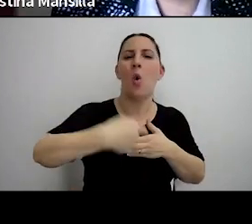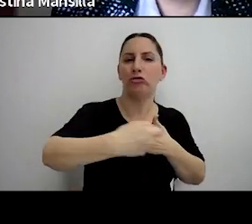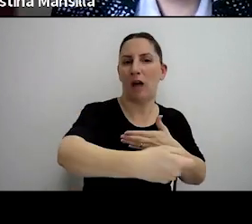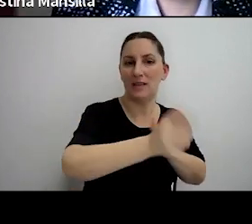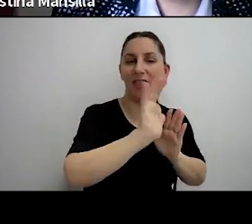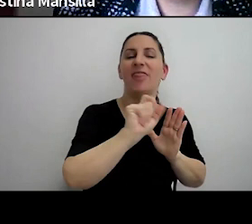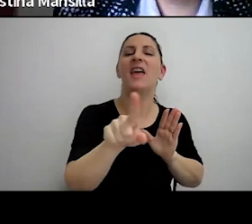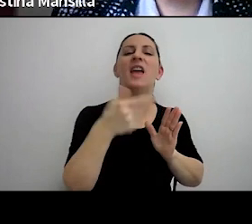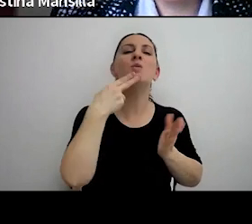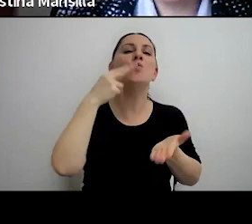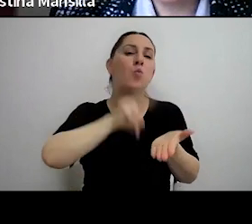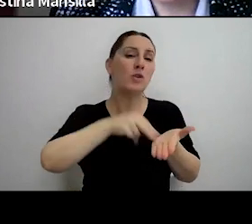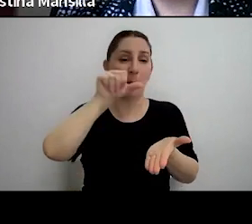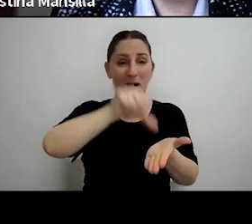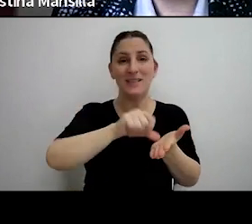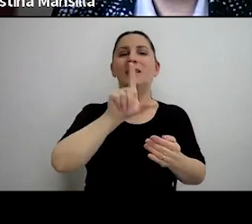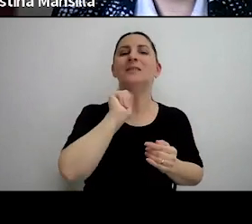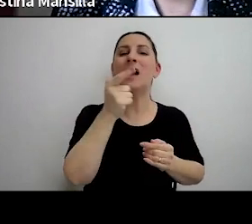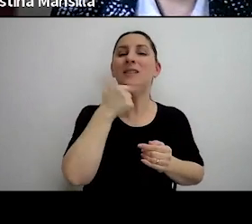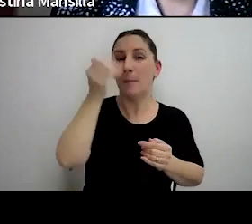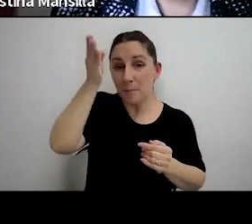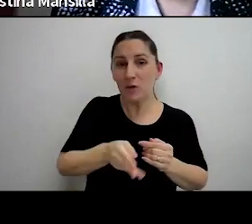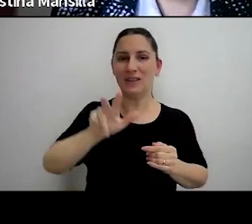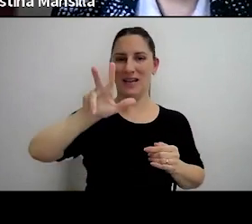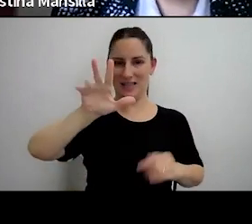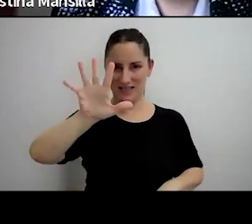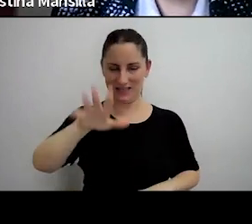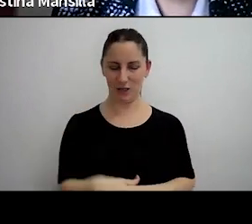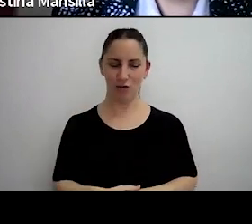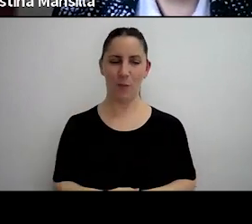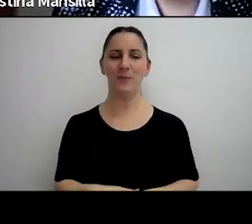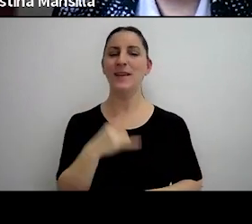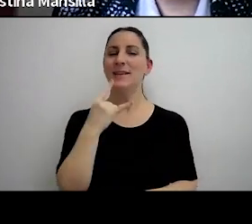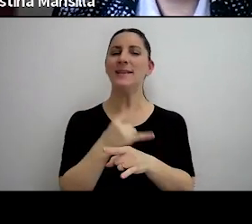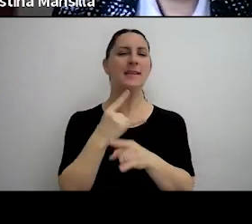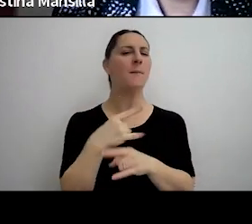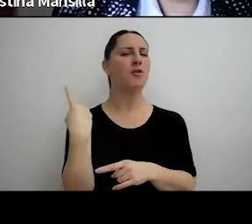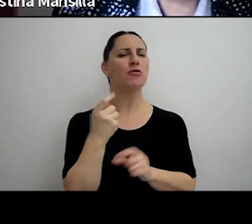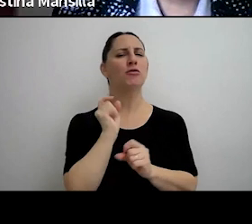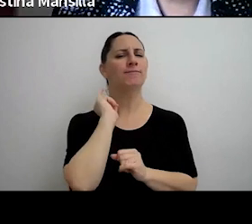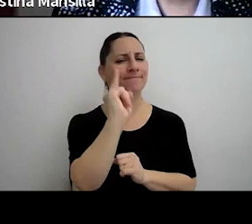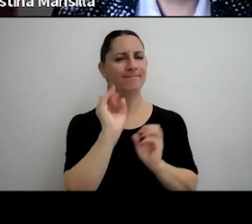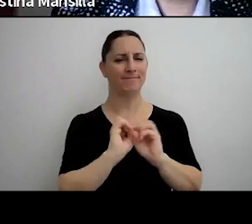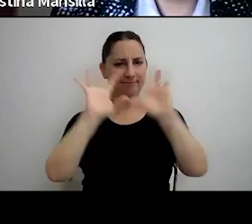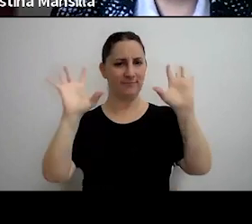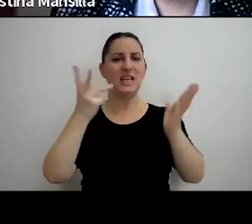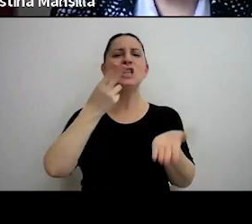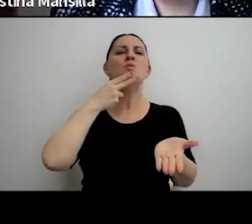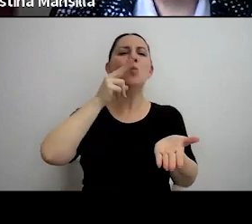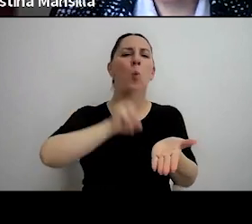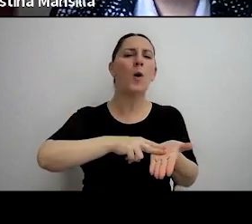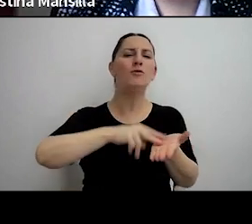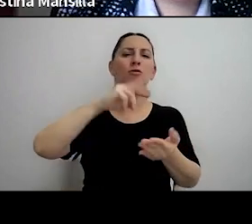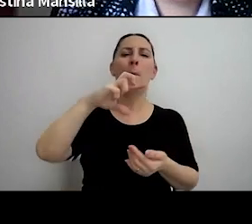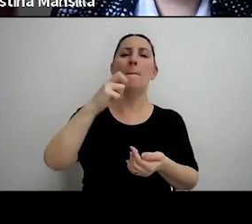impuesto país, que es la tasa del 35%. Siempre mencionamos y aclaramos, el impuesto país no